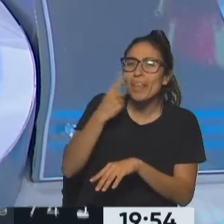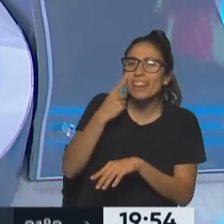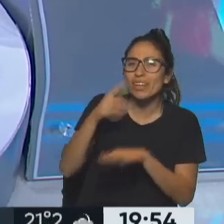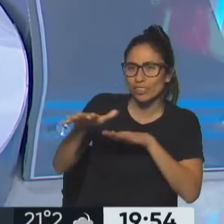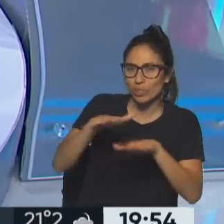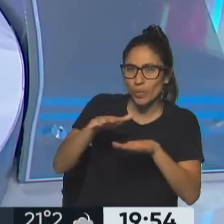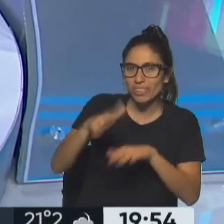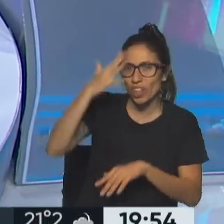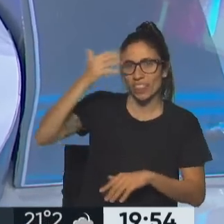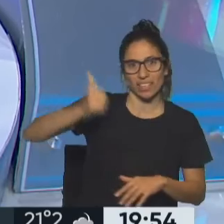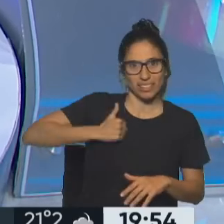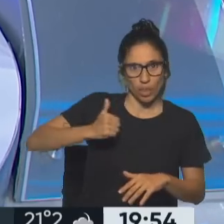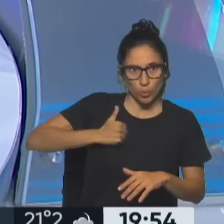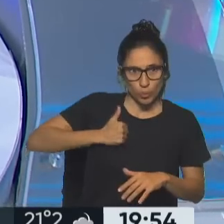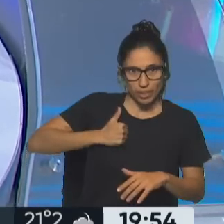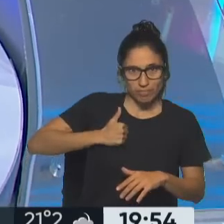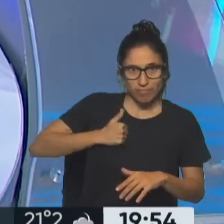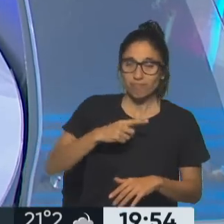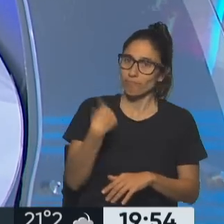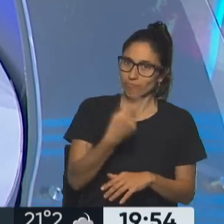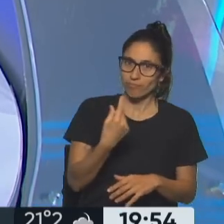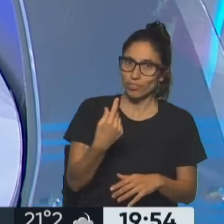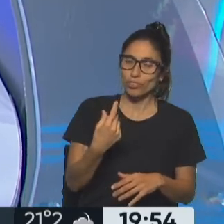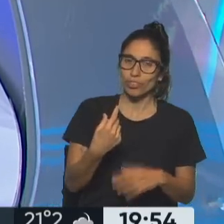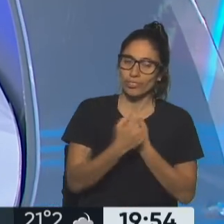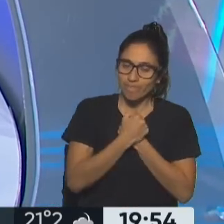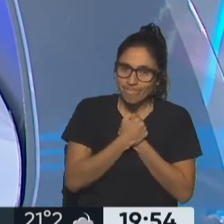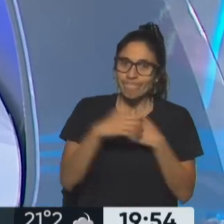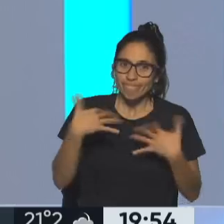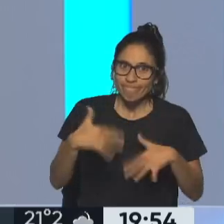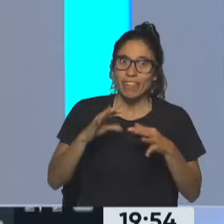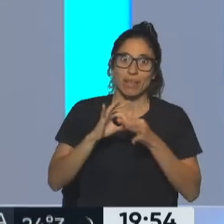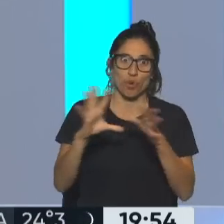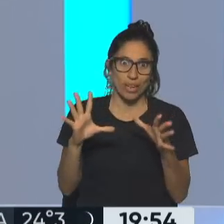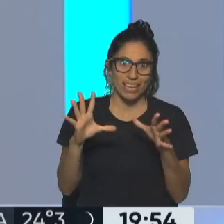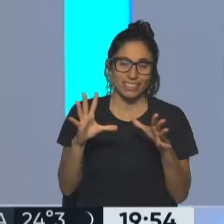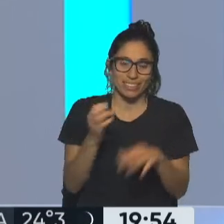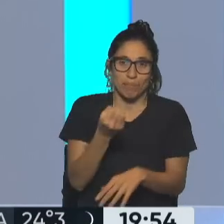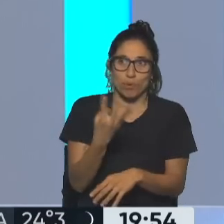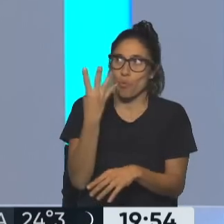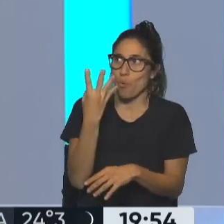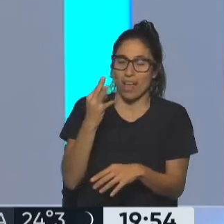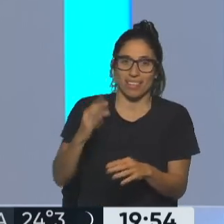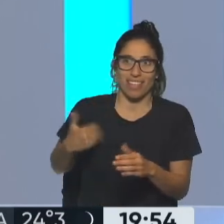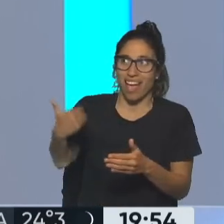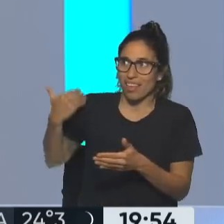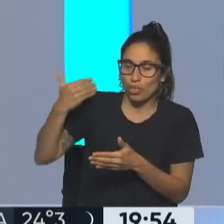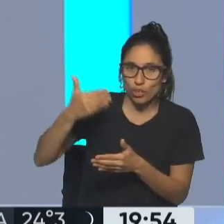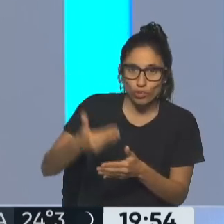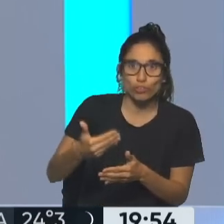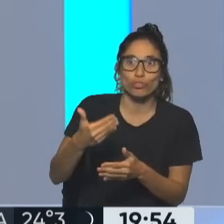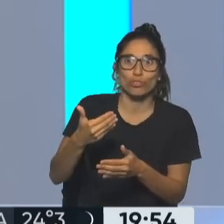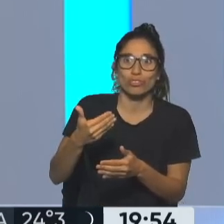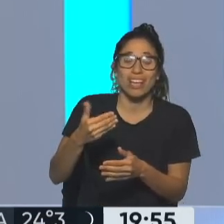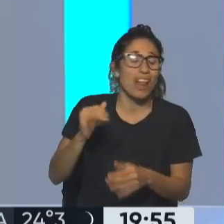democracia se cura. Sin embargo, estamos a 40 años de democracia, que es lo mejor que nos pudo pasar en la vida, pero